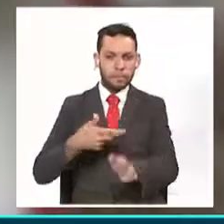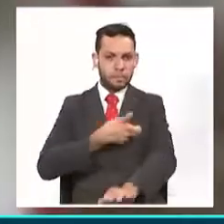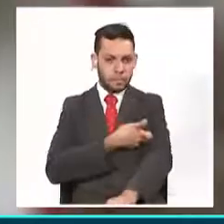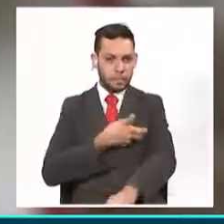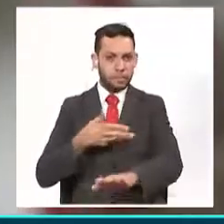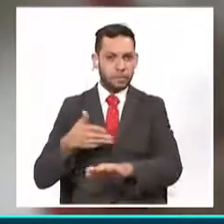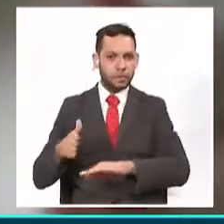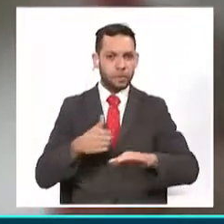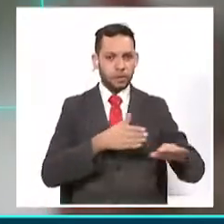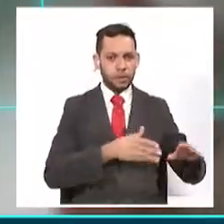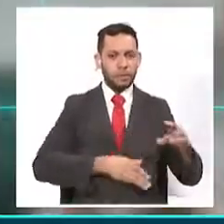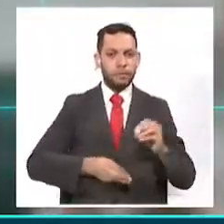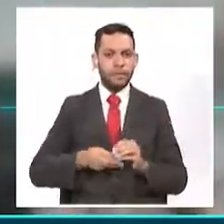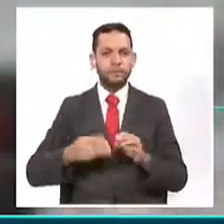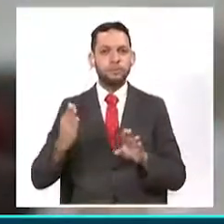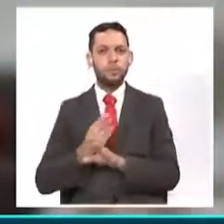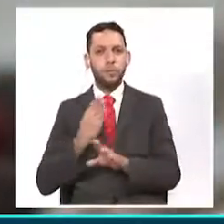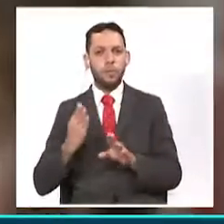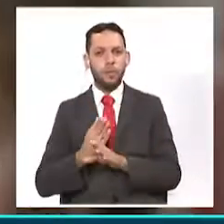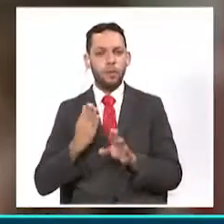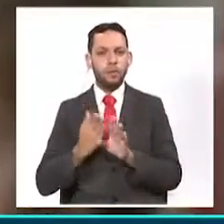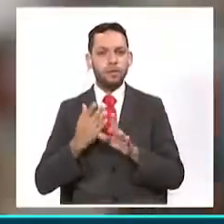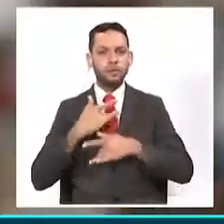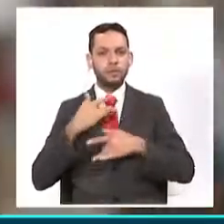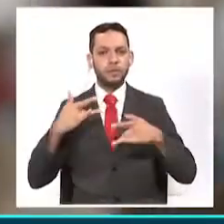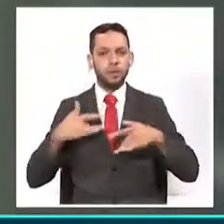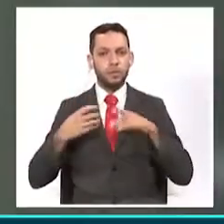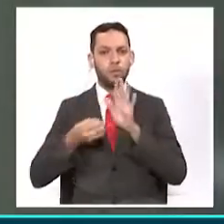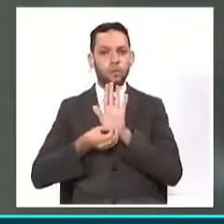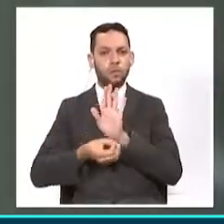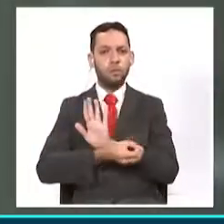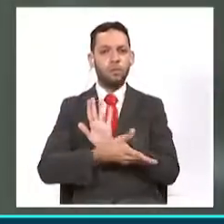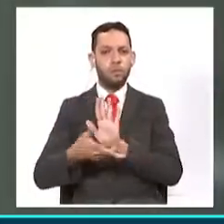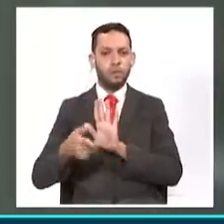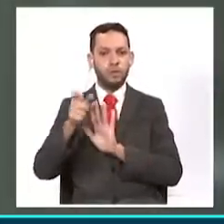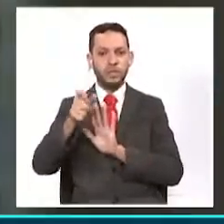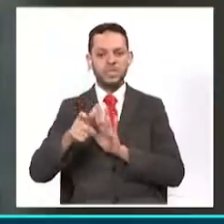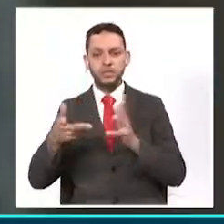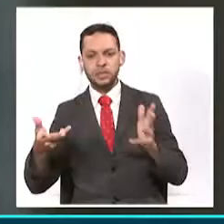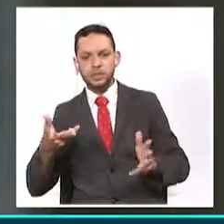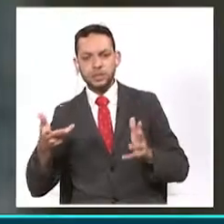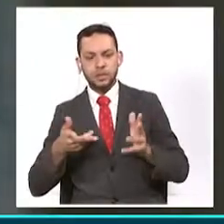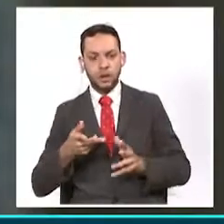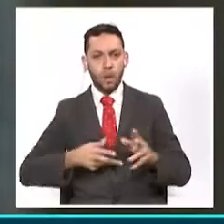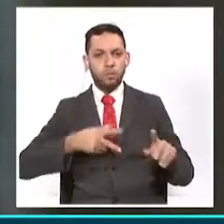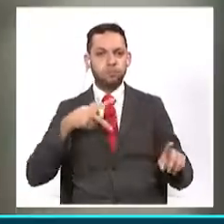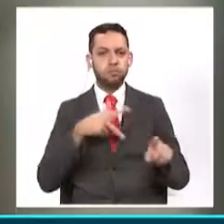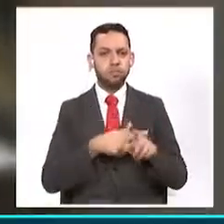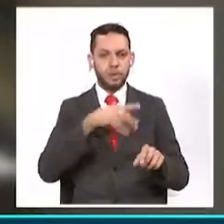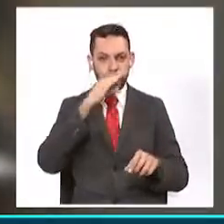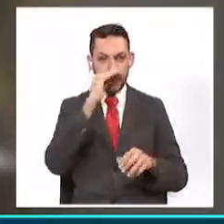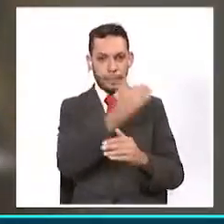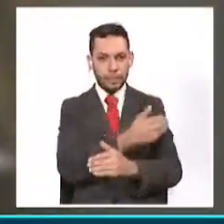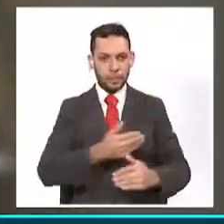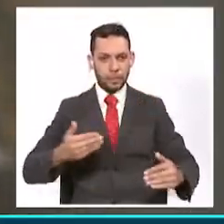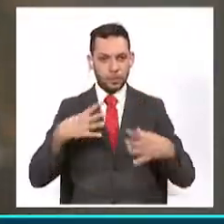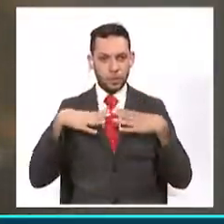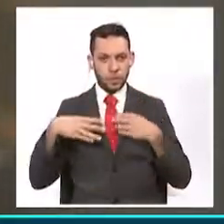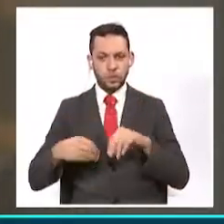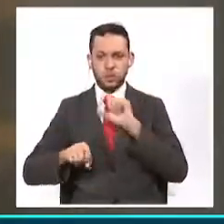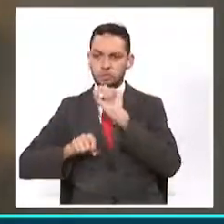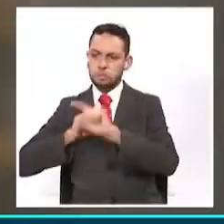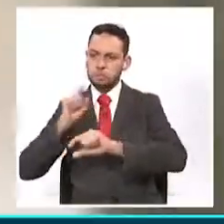Como un problema de salud pública, se pueden catalogar los delitos en contra de los menores de edad. Telecafé Noticias